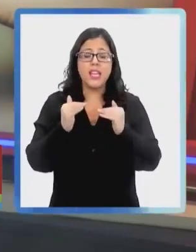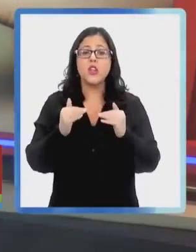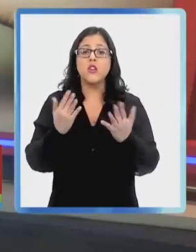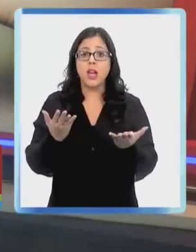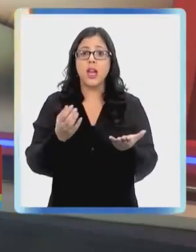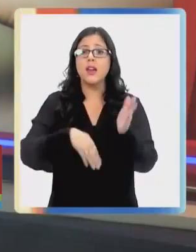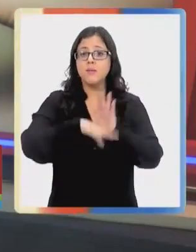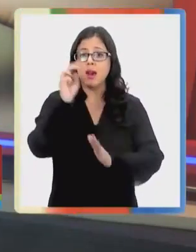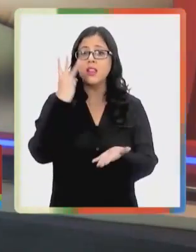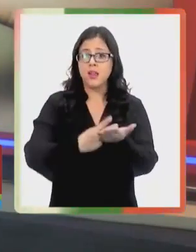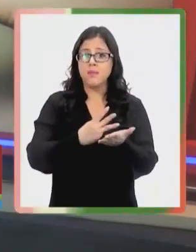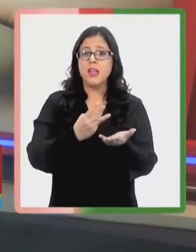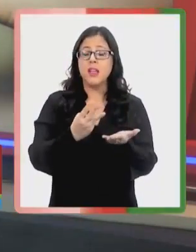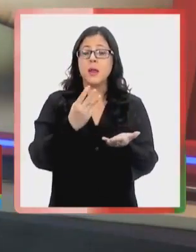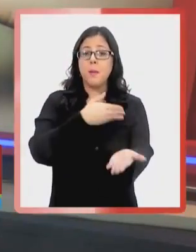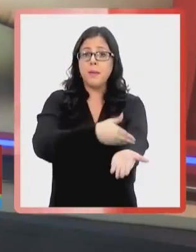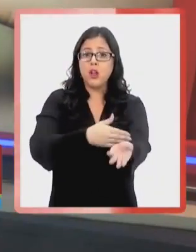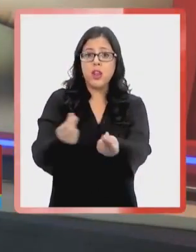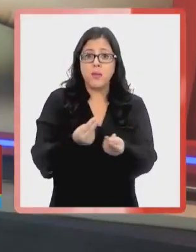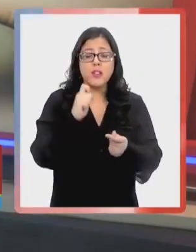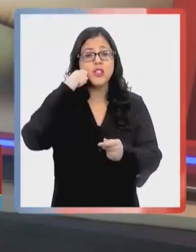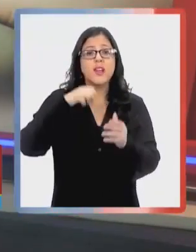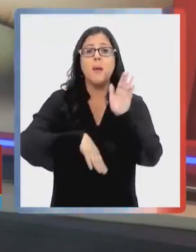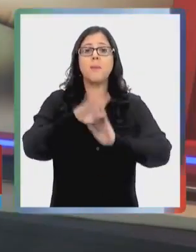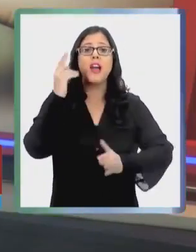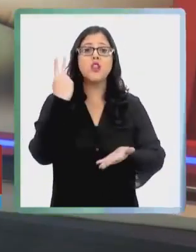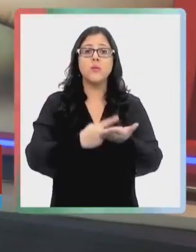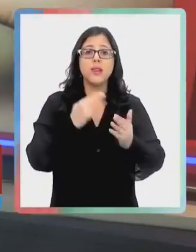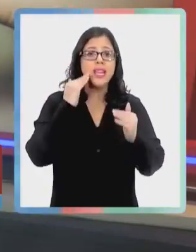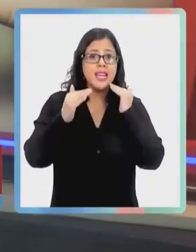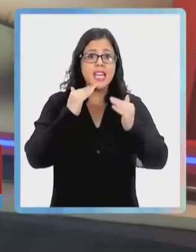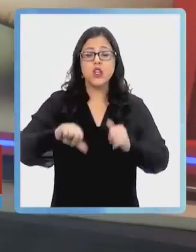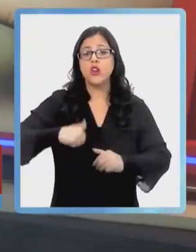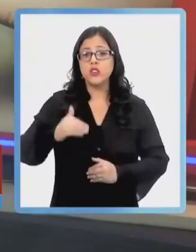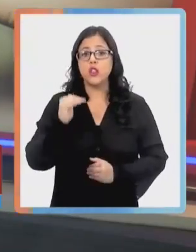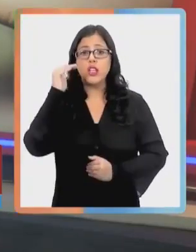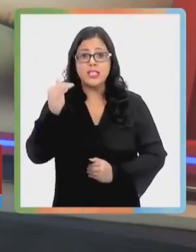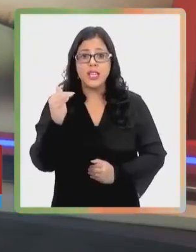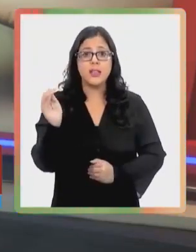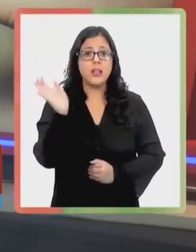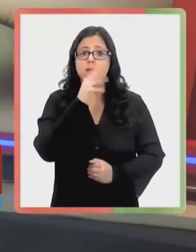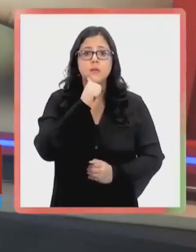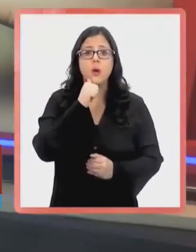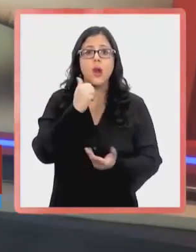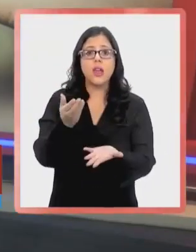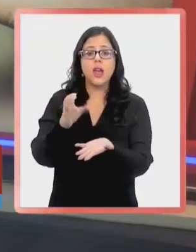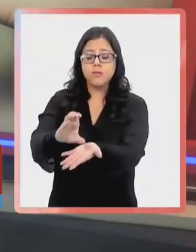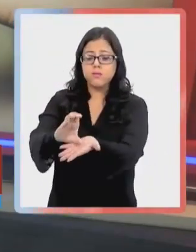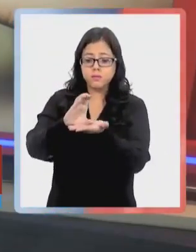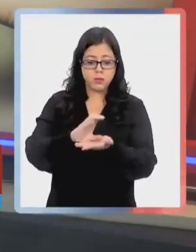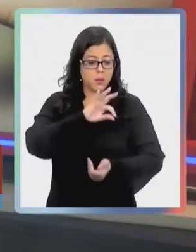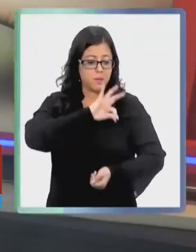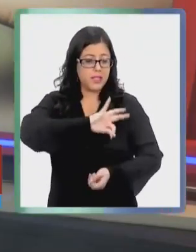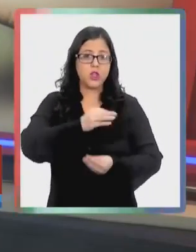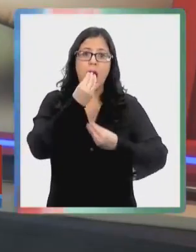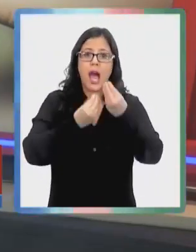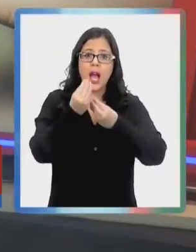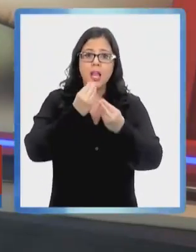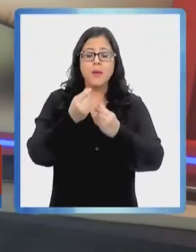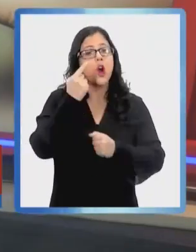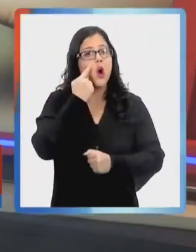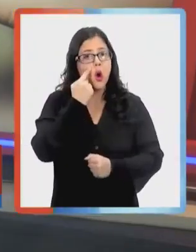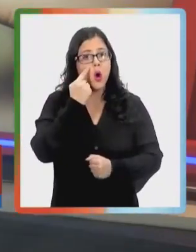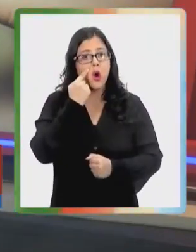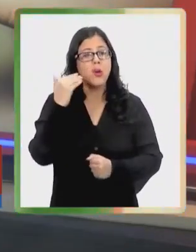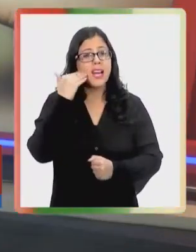Y esto quiere decir que más de 2.000 niños, niñas y adolescentes no han recibido sus pensiones de alimentos. Y mucha atención, casi el